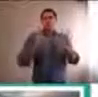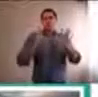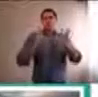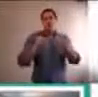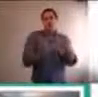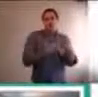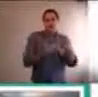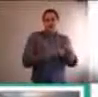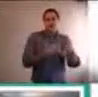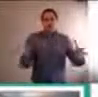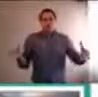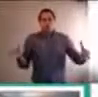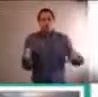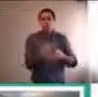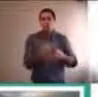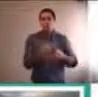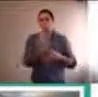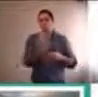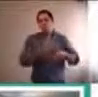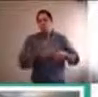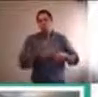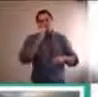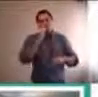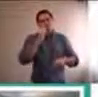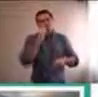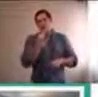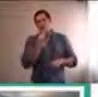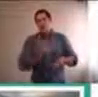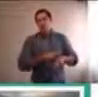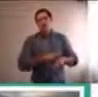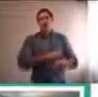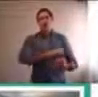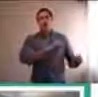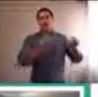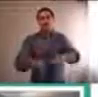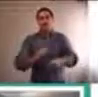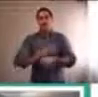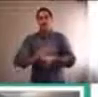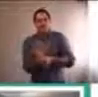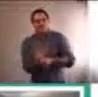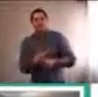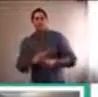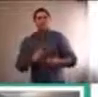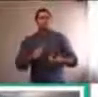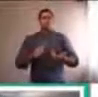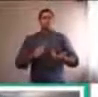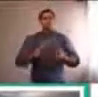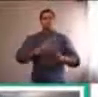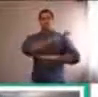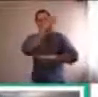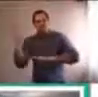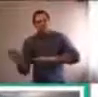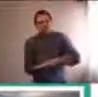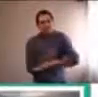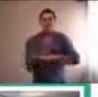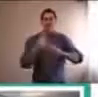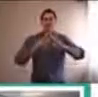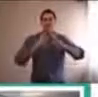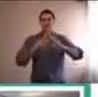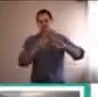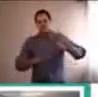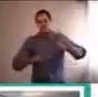a pasar un montón de cosas, y se empiezan a circular un montón de situaciones, en donde, bueno, hay que